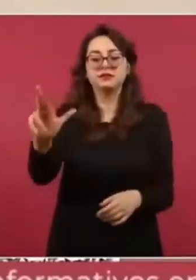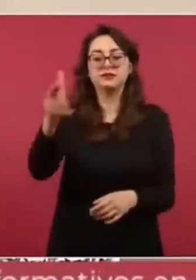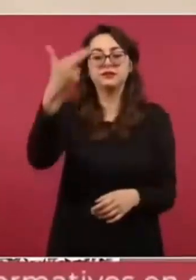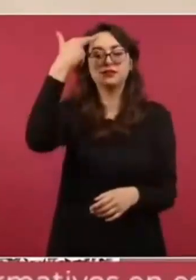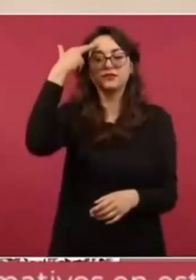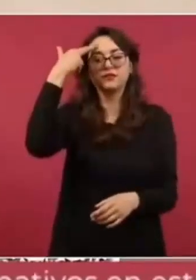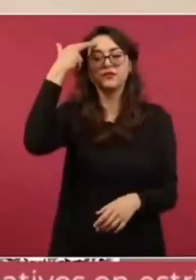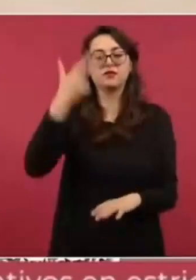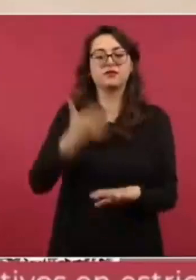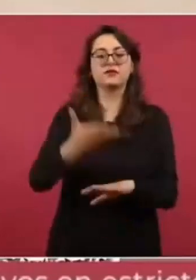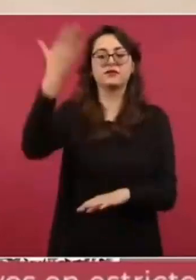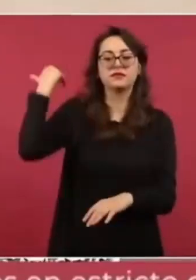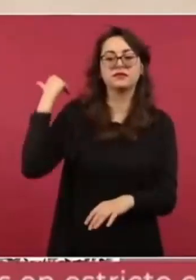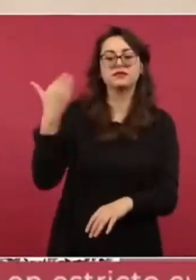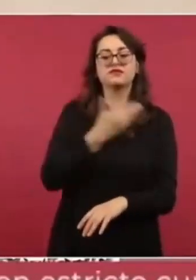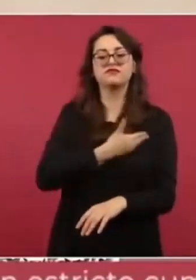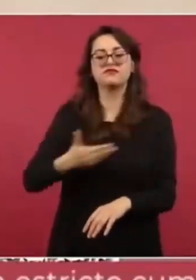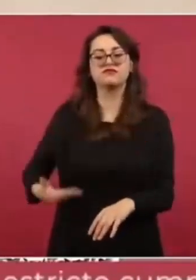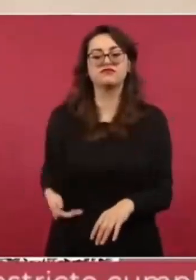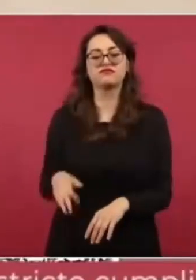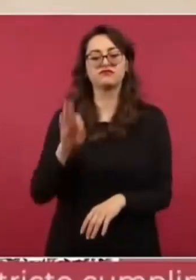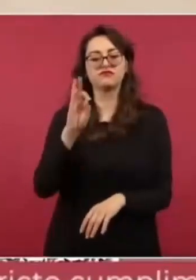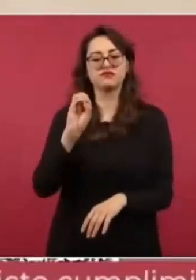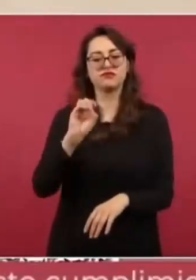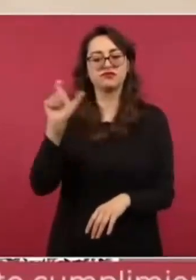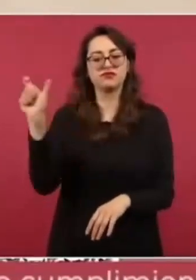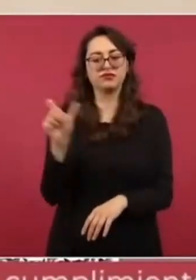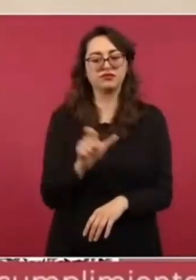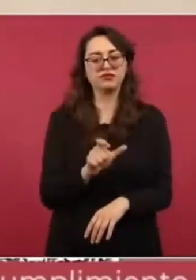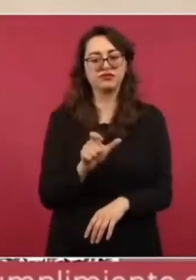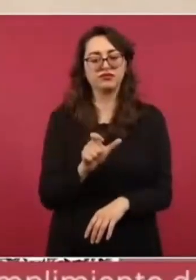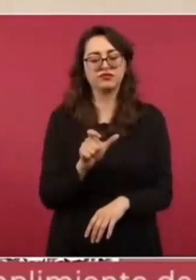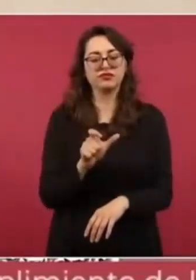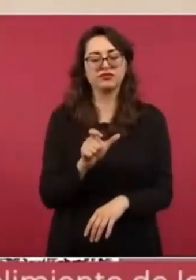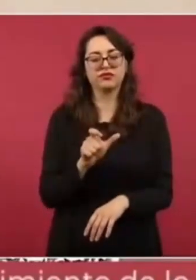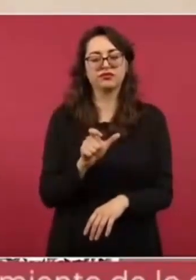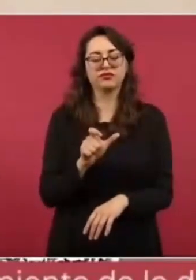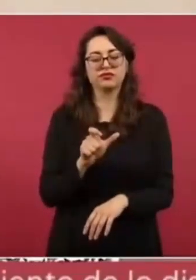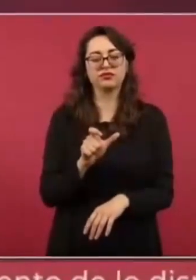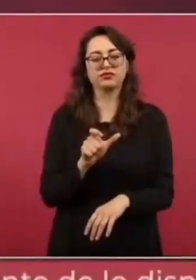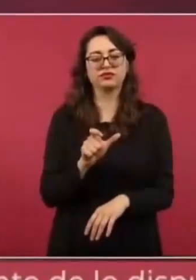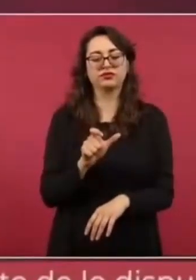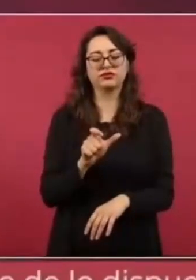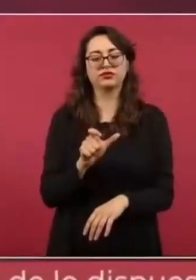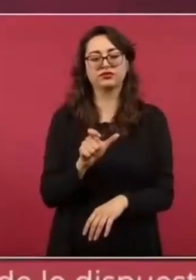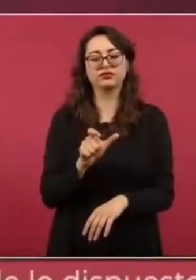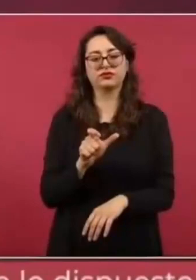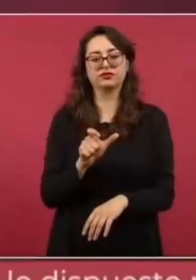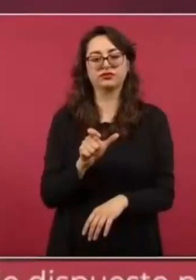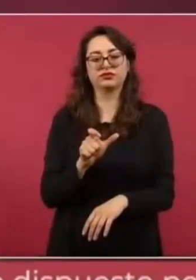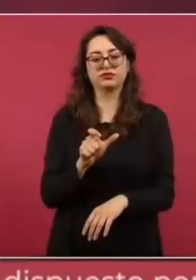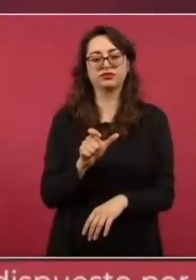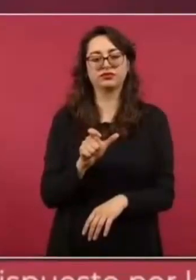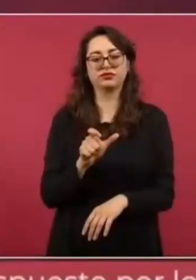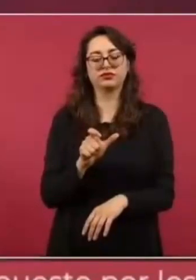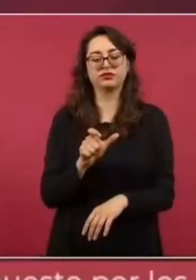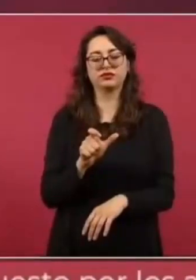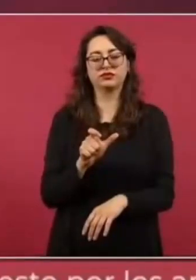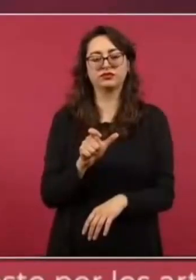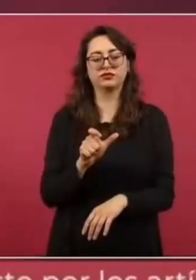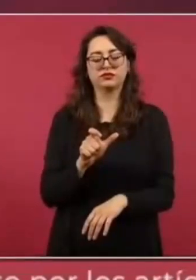estaba Fox y hubo un encuentro de